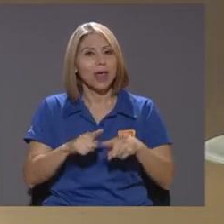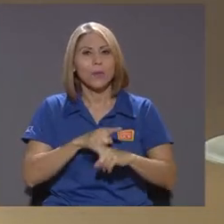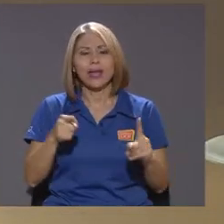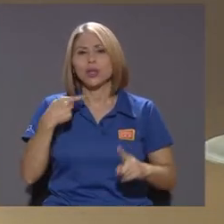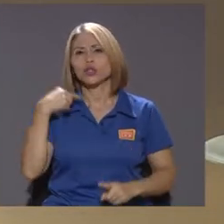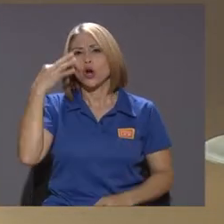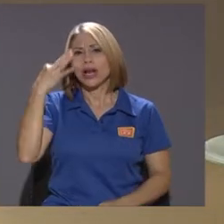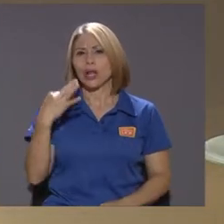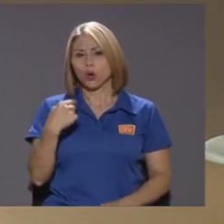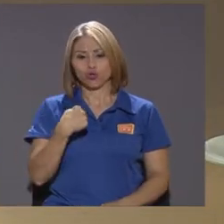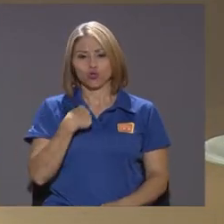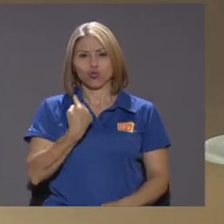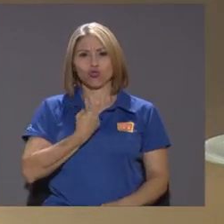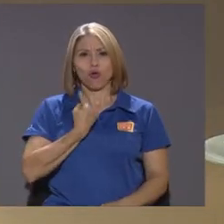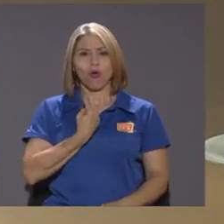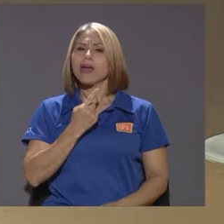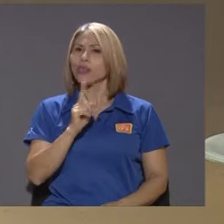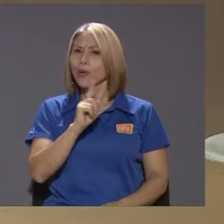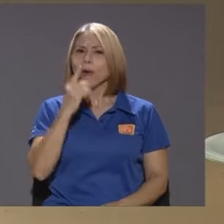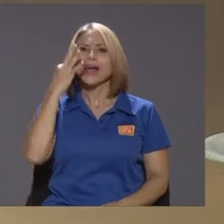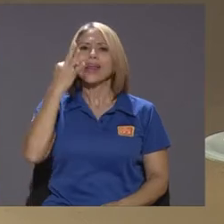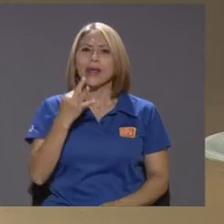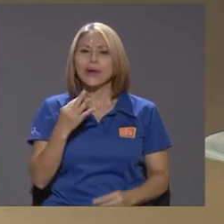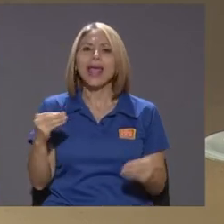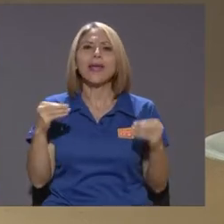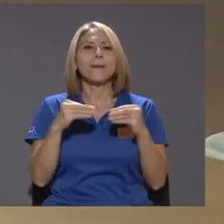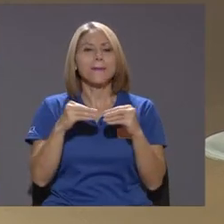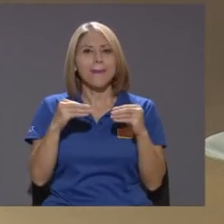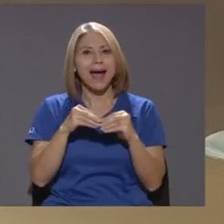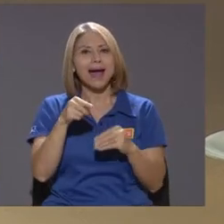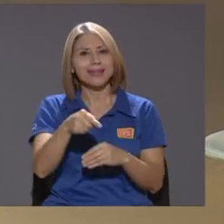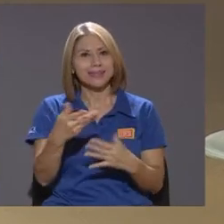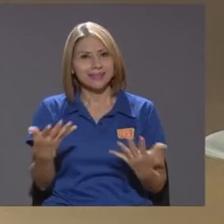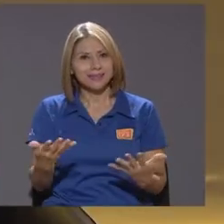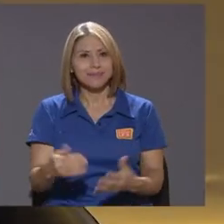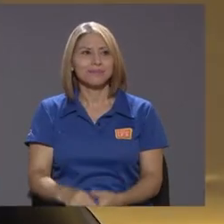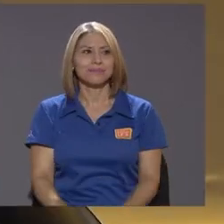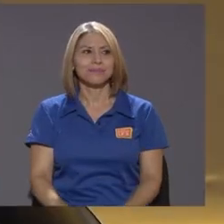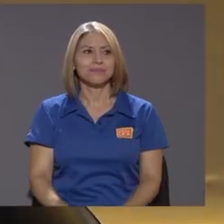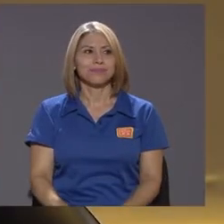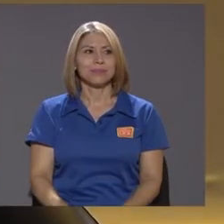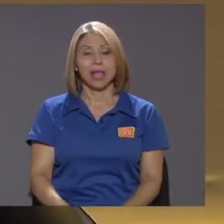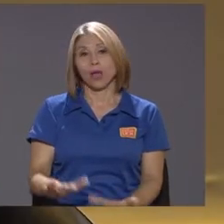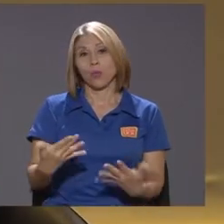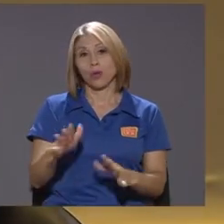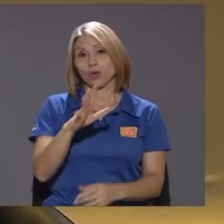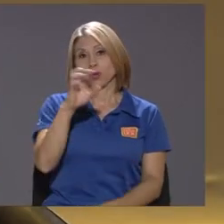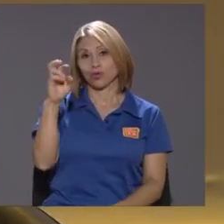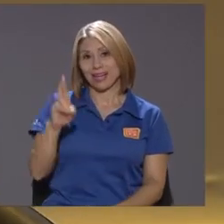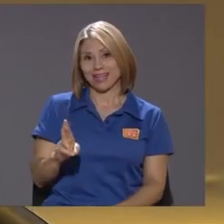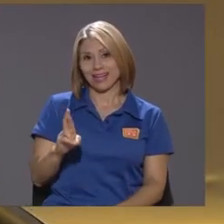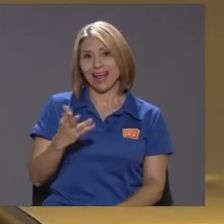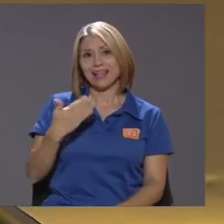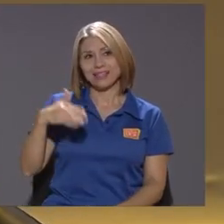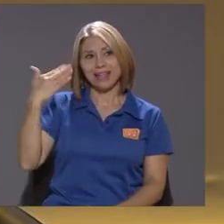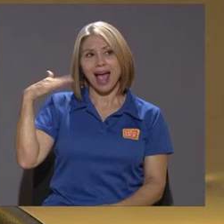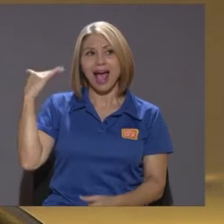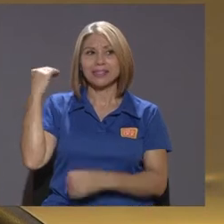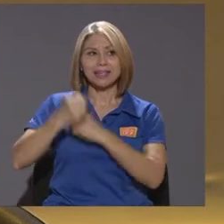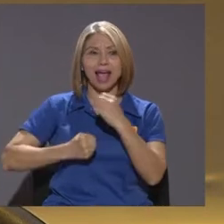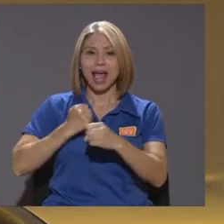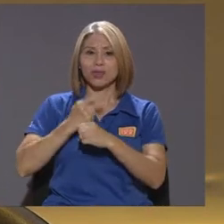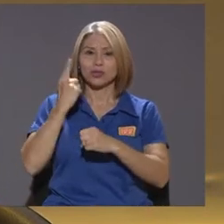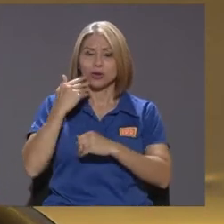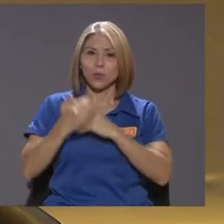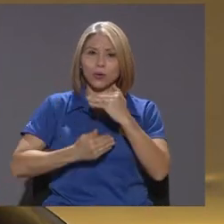soy yo creo que hay más de fondo en el asunto Bueno, en Costa Rica estamos desde hace años en un proceso que se